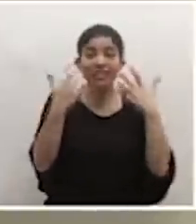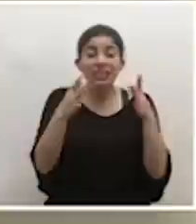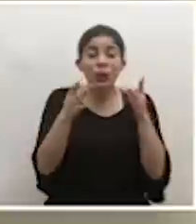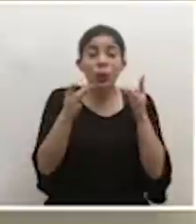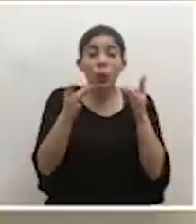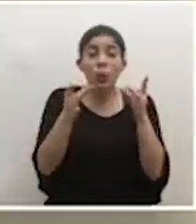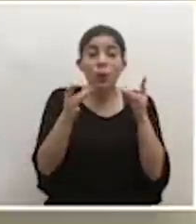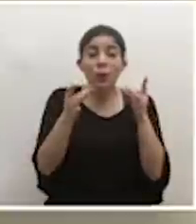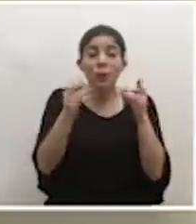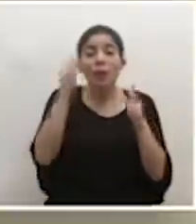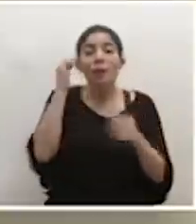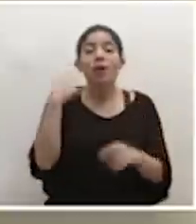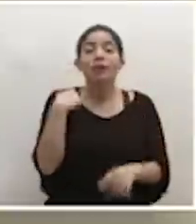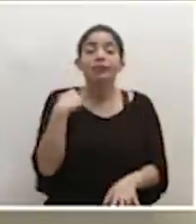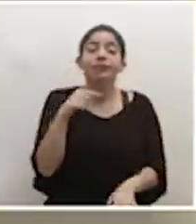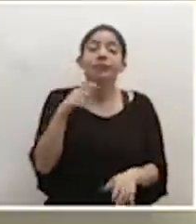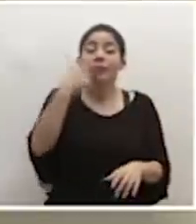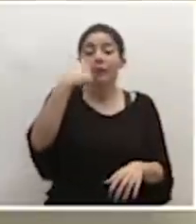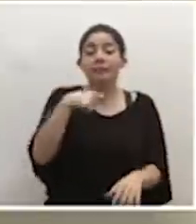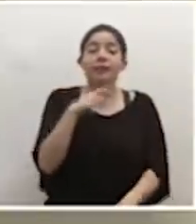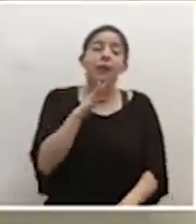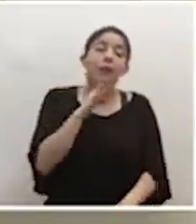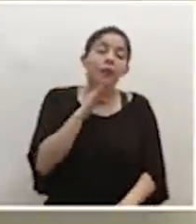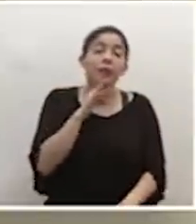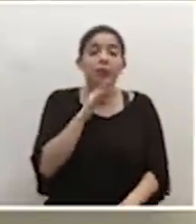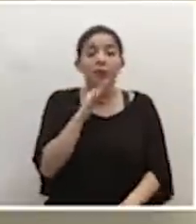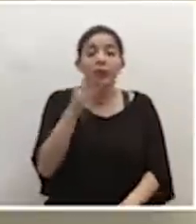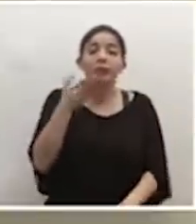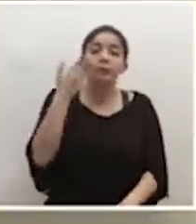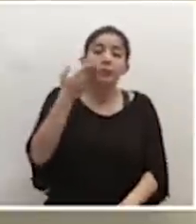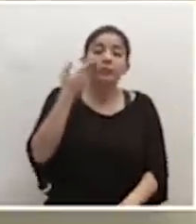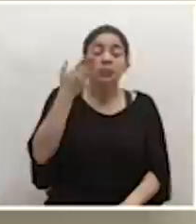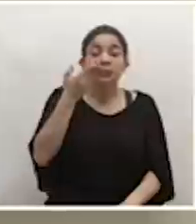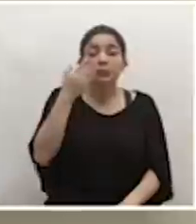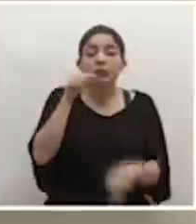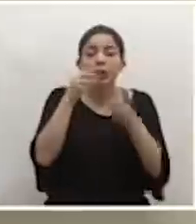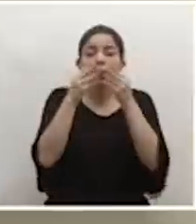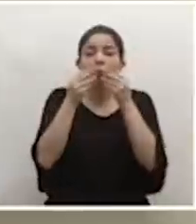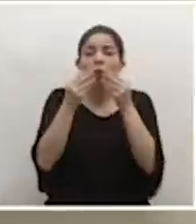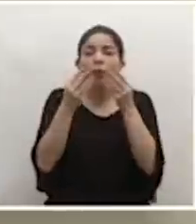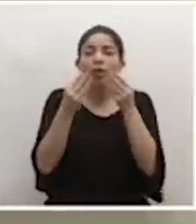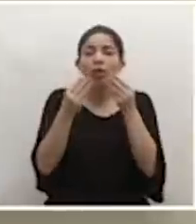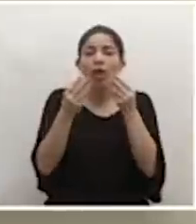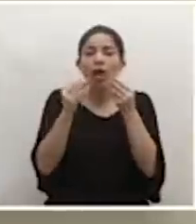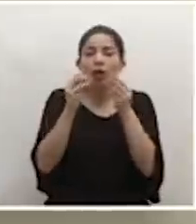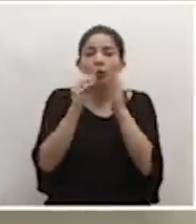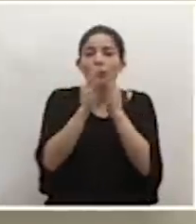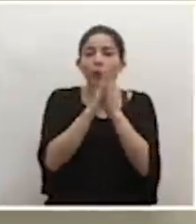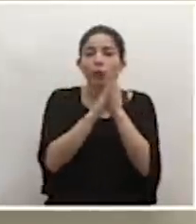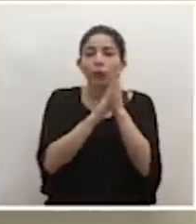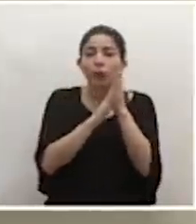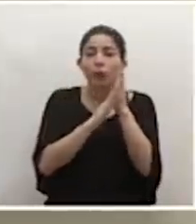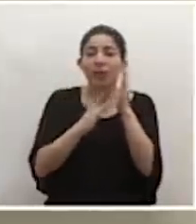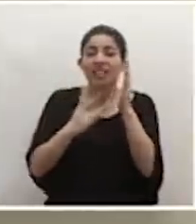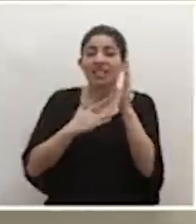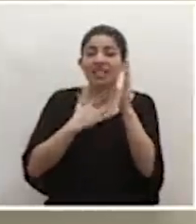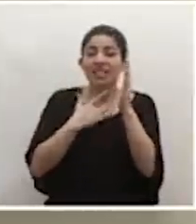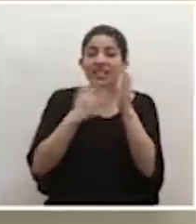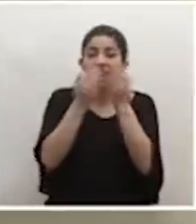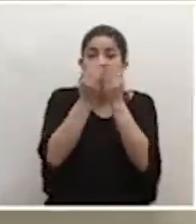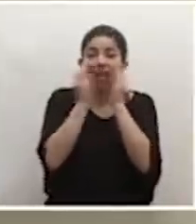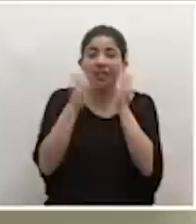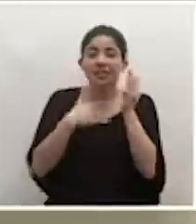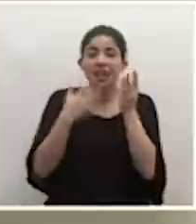húmeda, porque nosotros al estar constantemente pues hablando, respirando incluso, se va humedeciendo y en ese momento que ya se siente